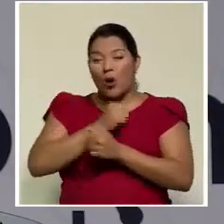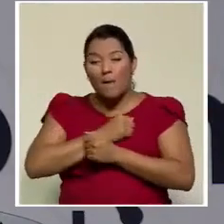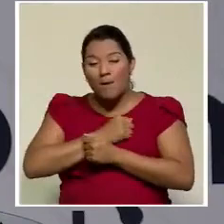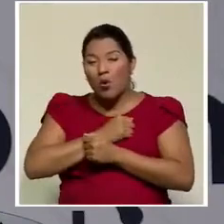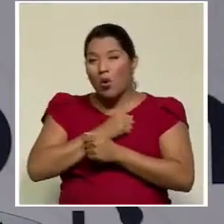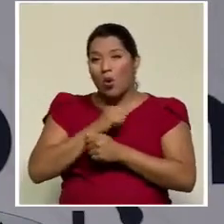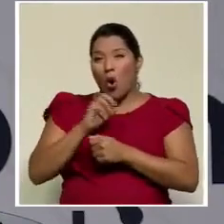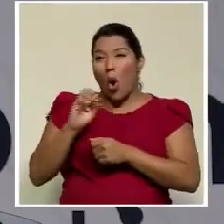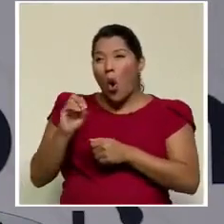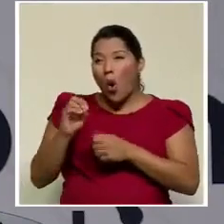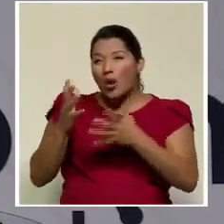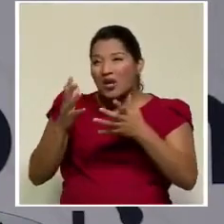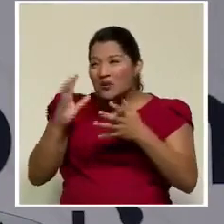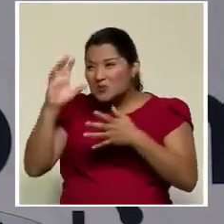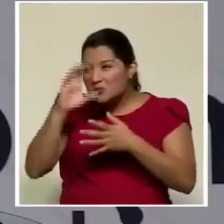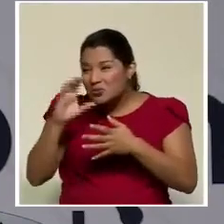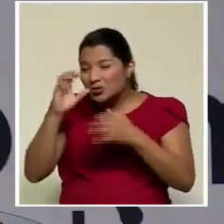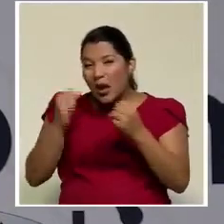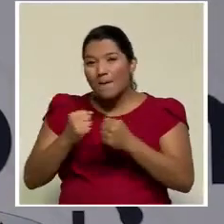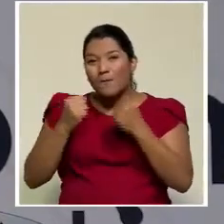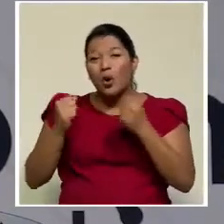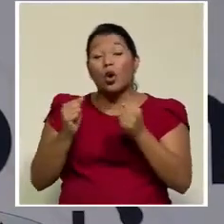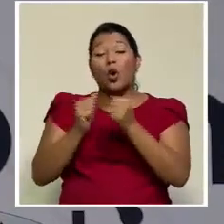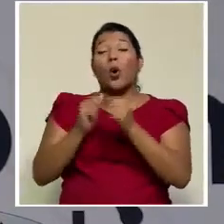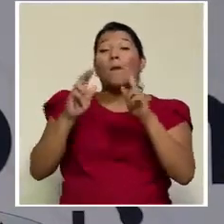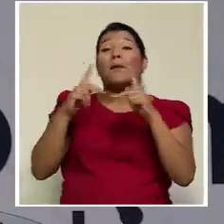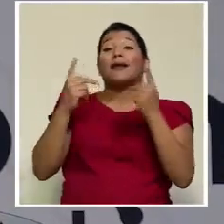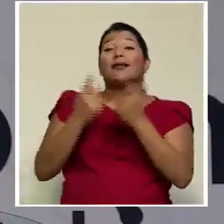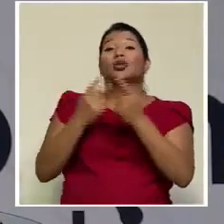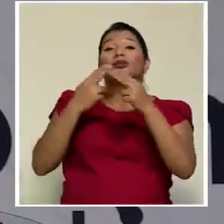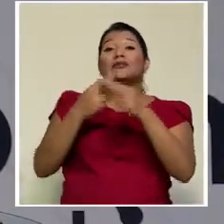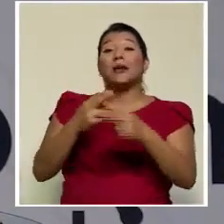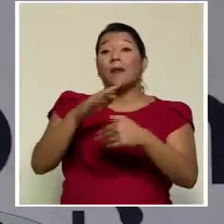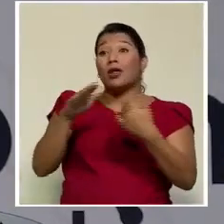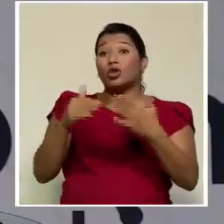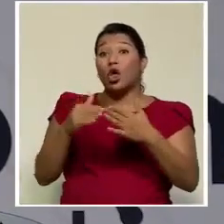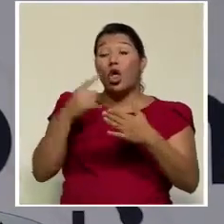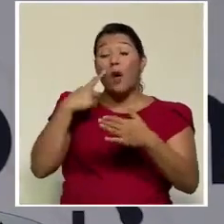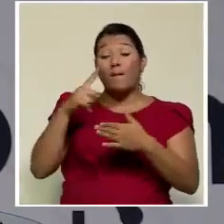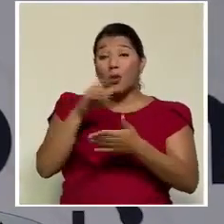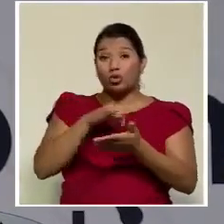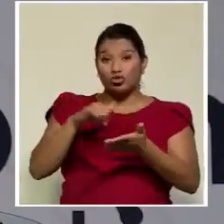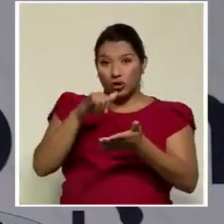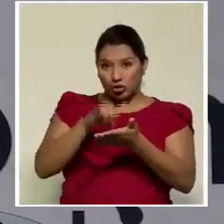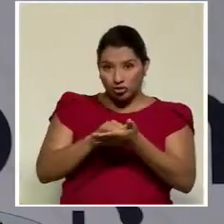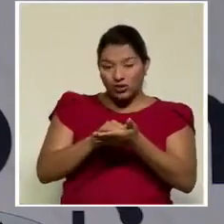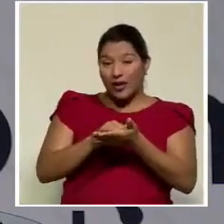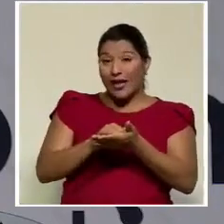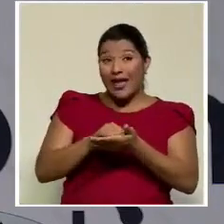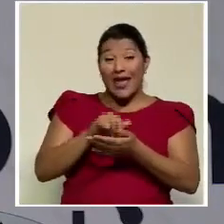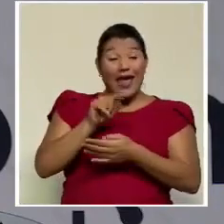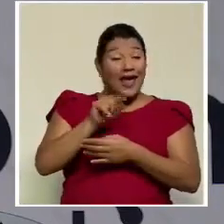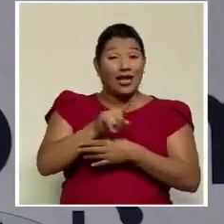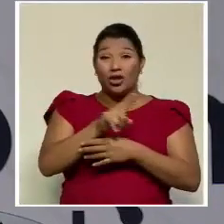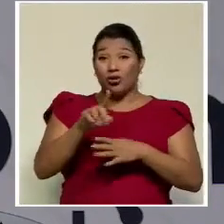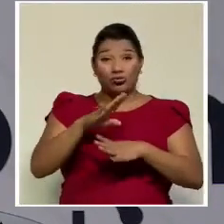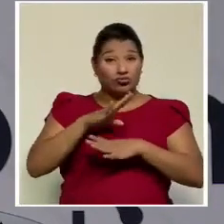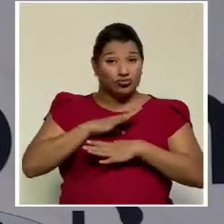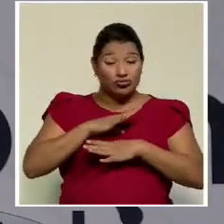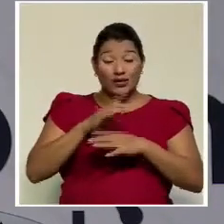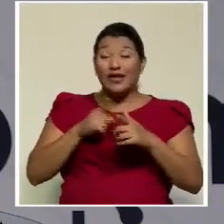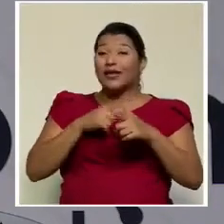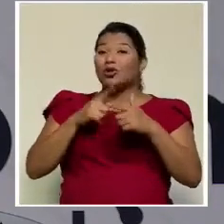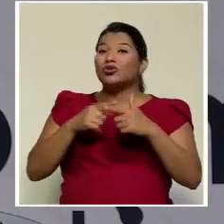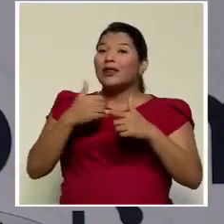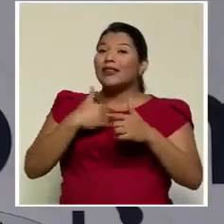poder, la búsqueda del poder con el partido Todos por San José. No queda ahí, digamos, su escalada no llega hasta ahí. Y